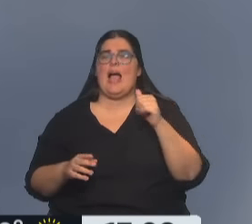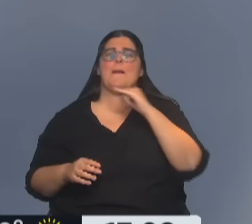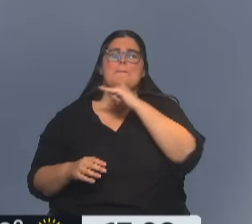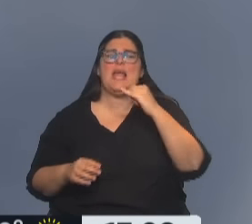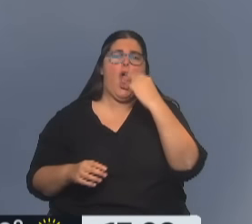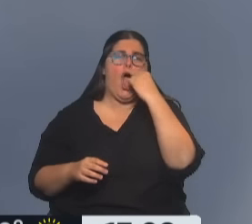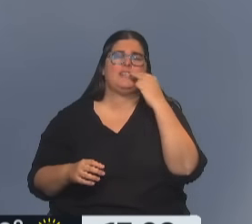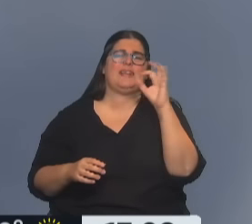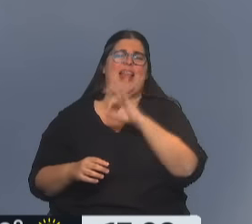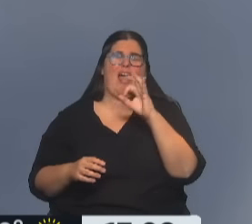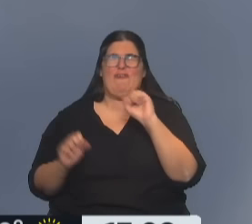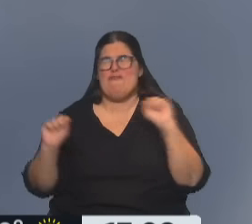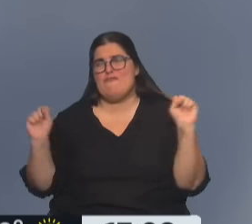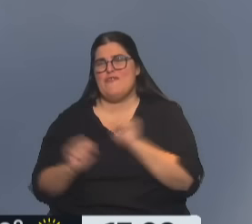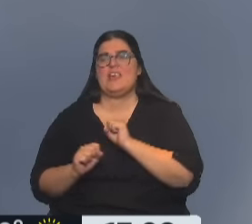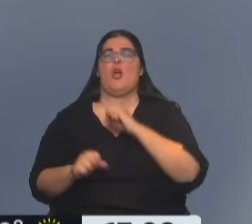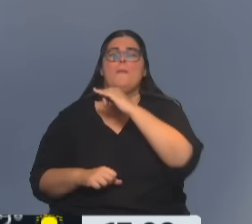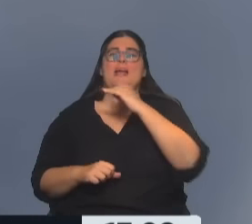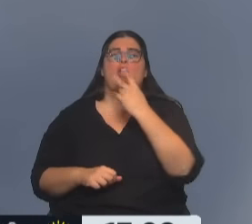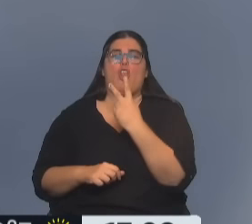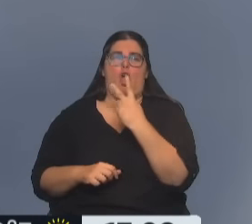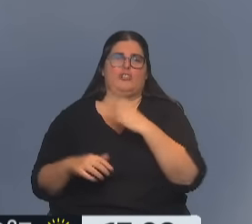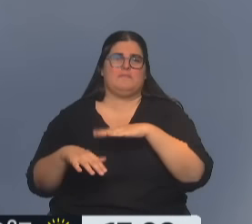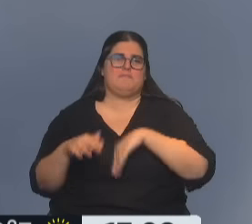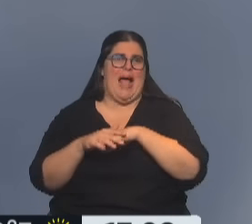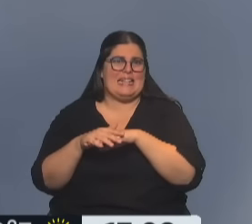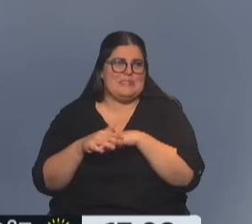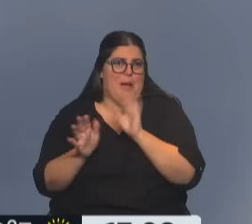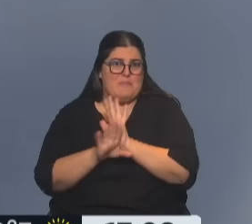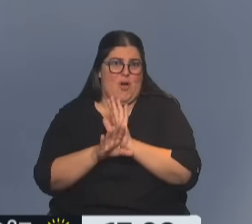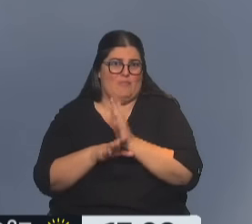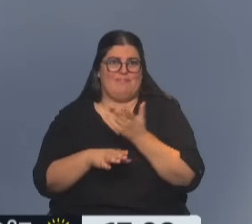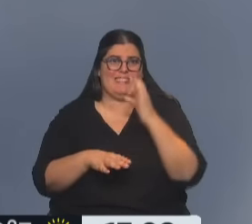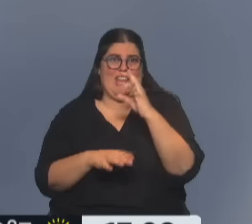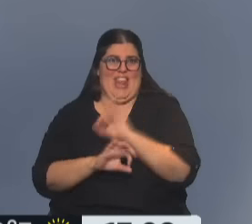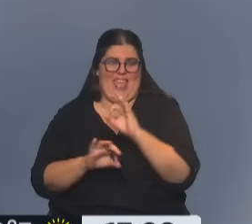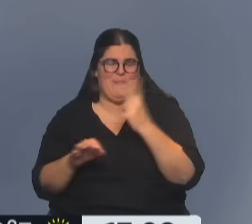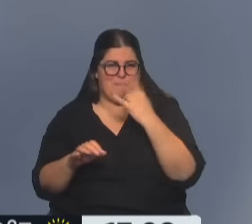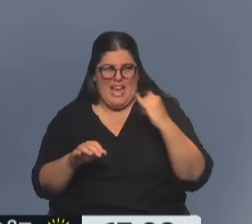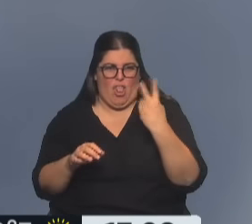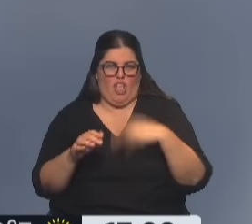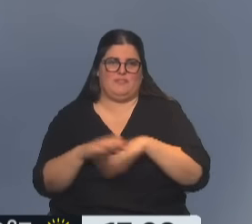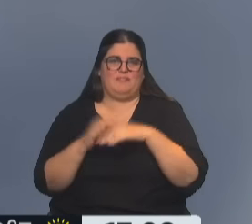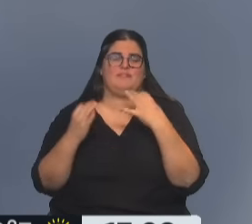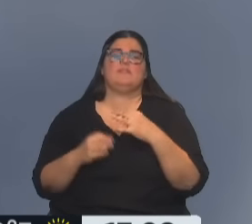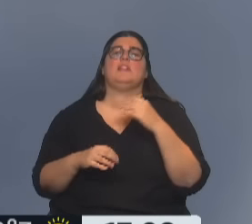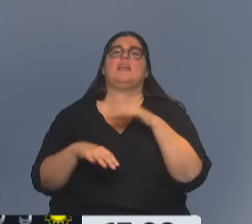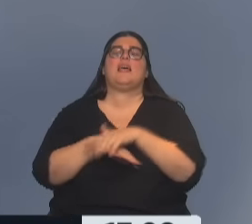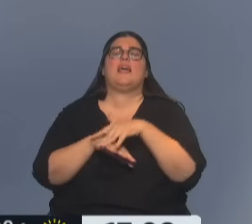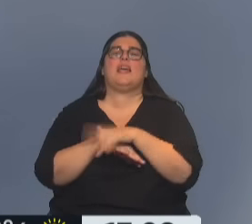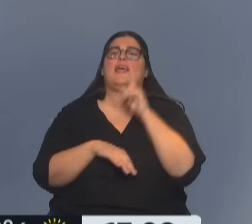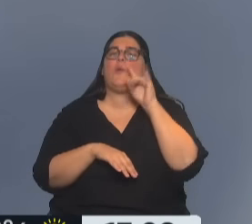frío, menos 2 la máxima, no llegamos ni al cero con la máxima y en Iguazú ya un escenario absolutamente diferente con